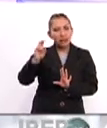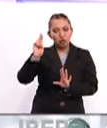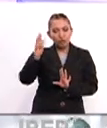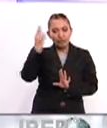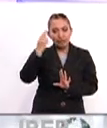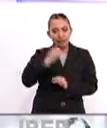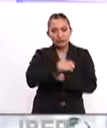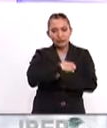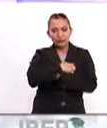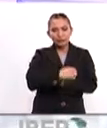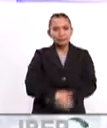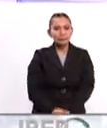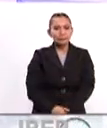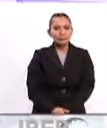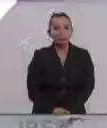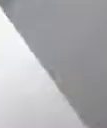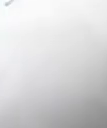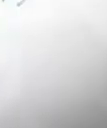esta institución educativa.